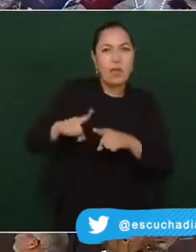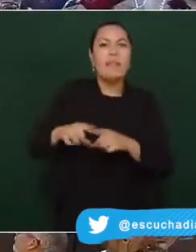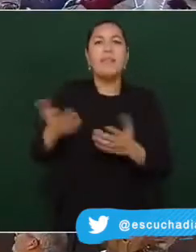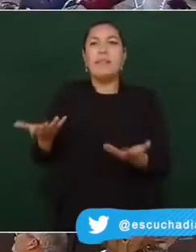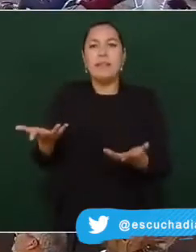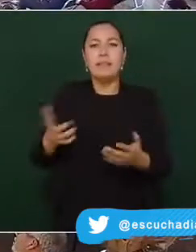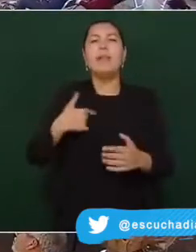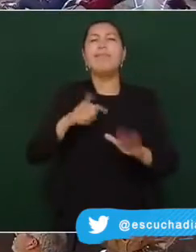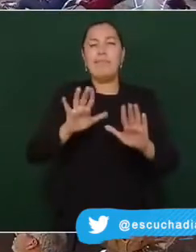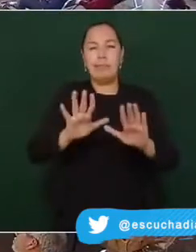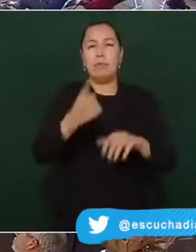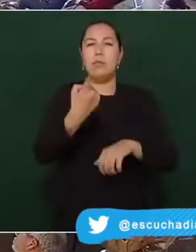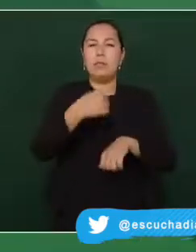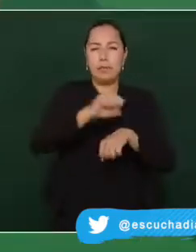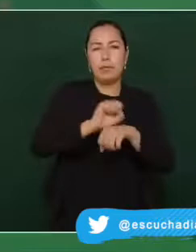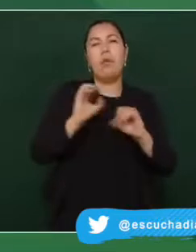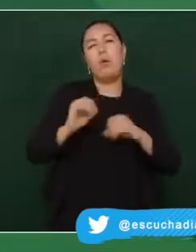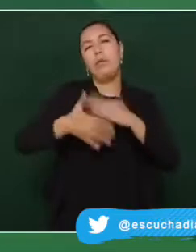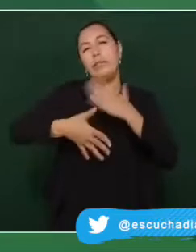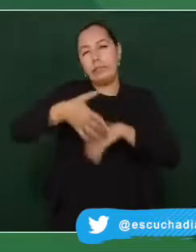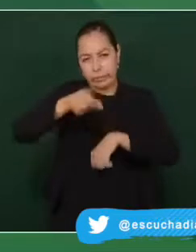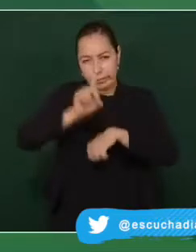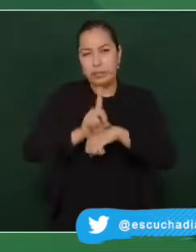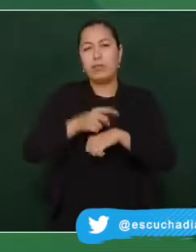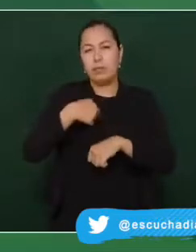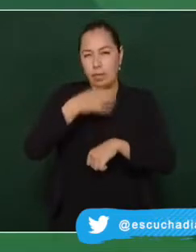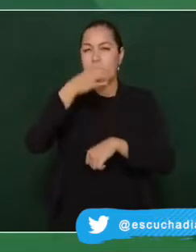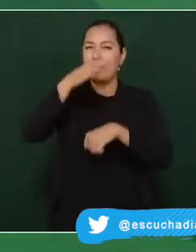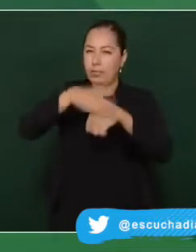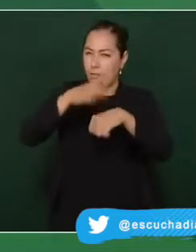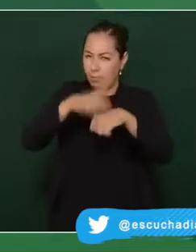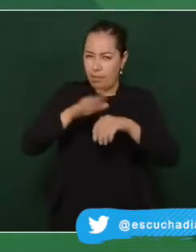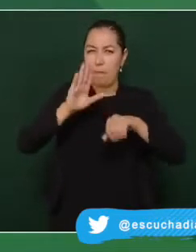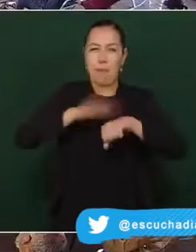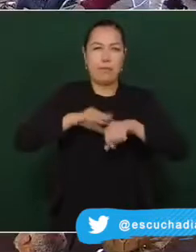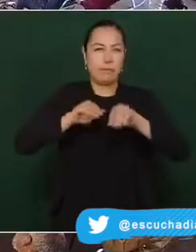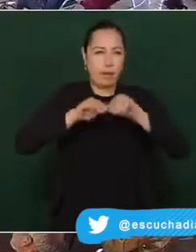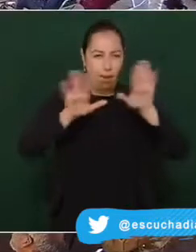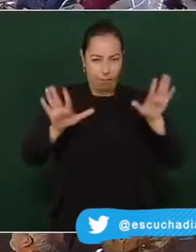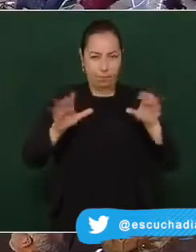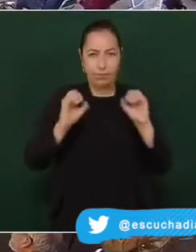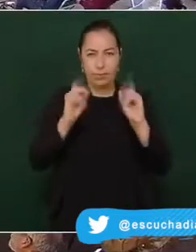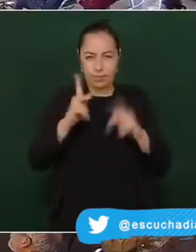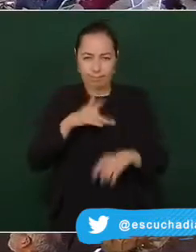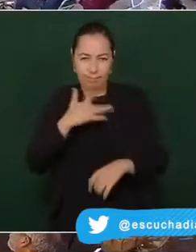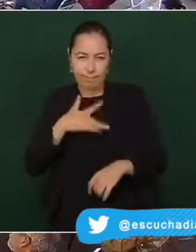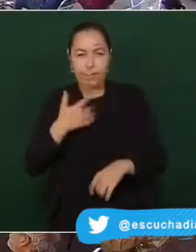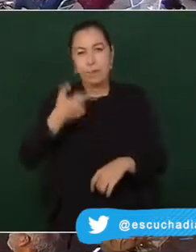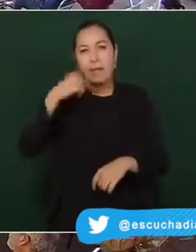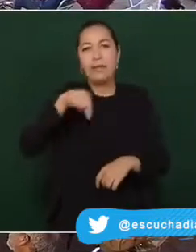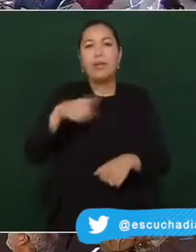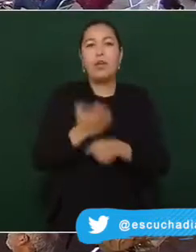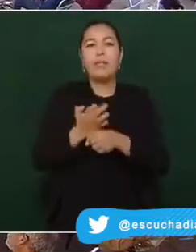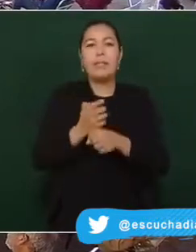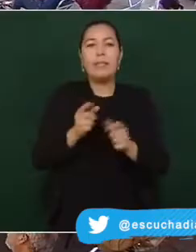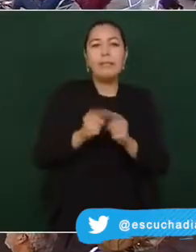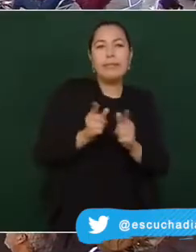semana o en 15 días informamos bien, si te parece Para no hacerlo así,